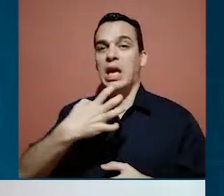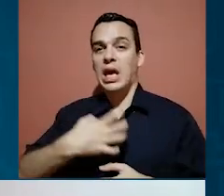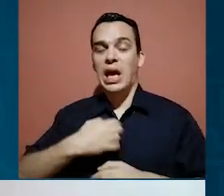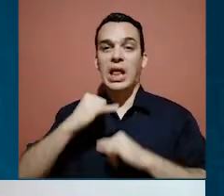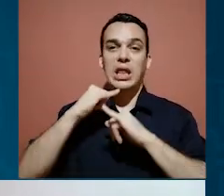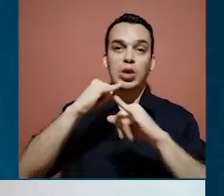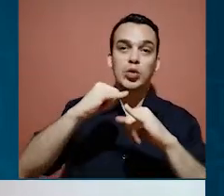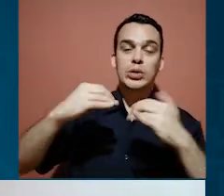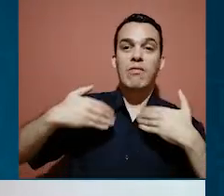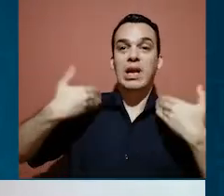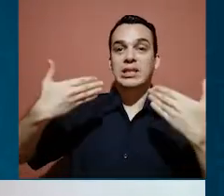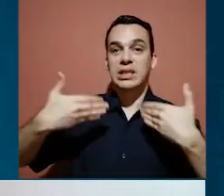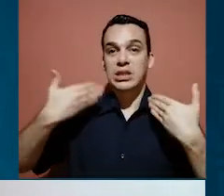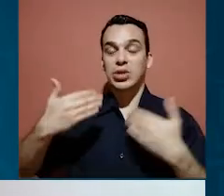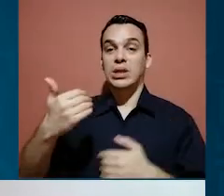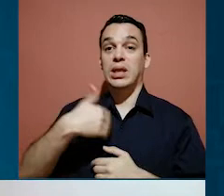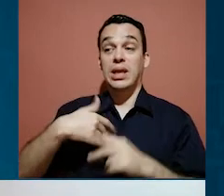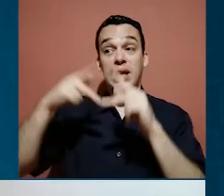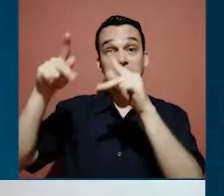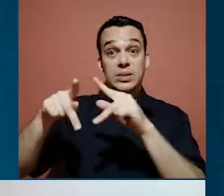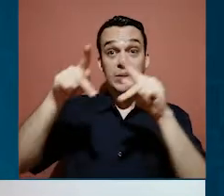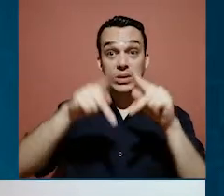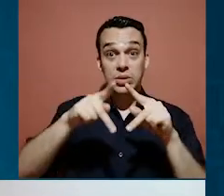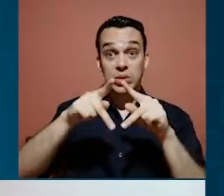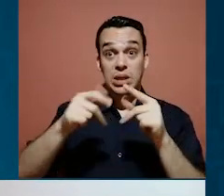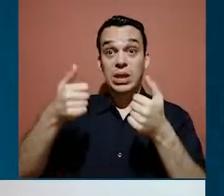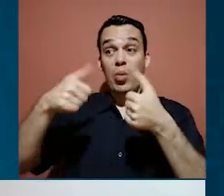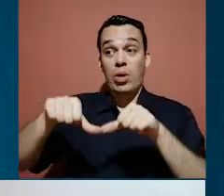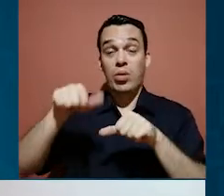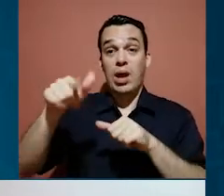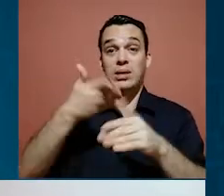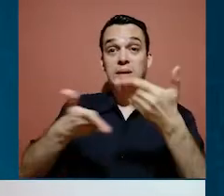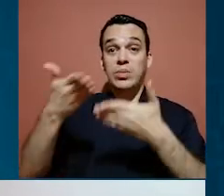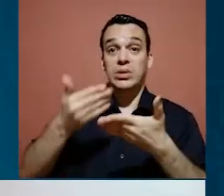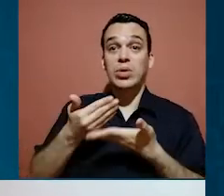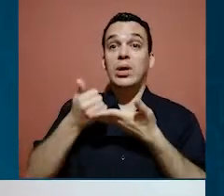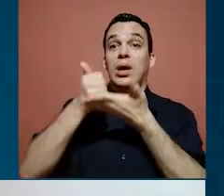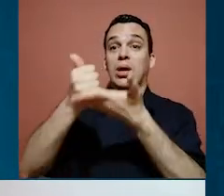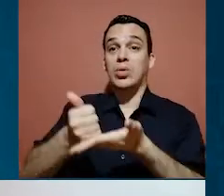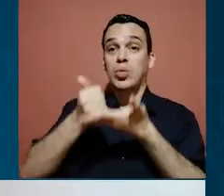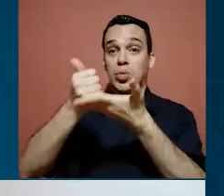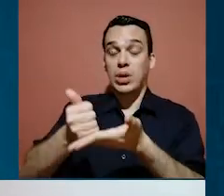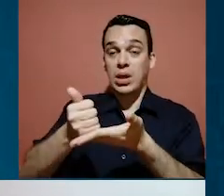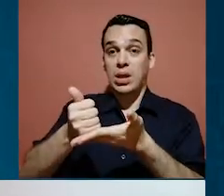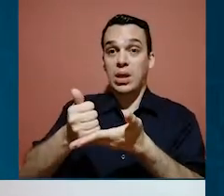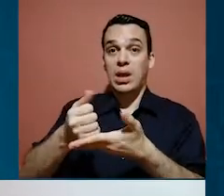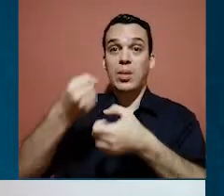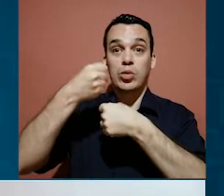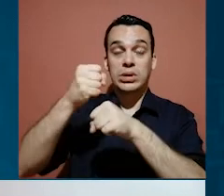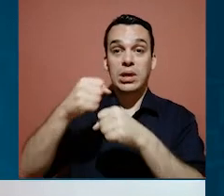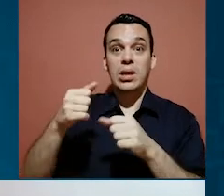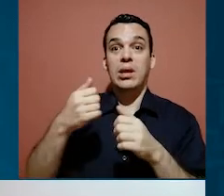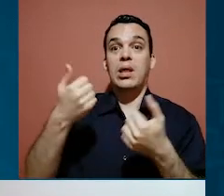quejas, denuncias, felicitaciones que tienen los ciudadanos respecto al servicio que brinda la Municipalidad, también de acuerdo